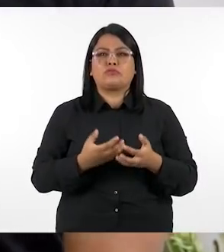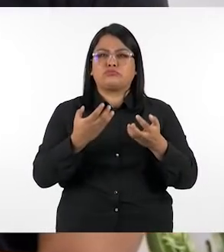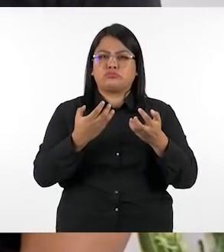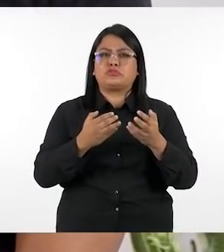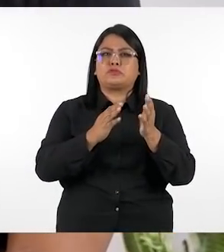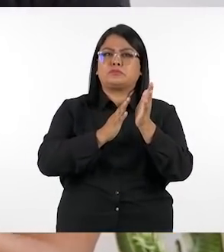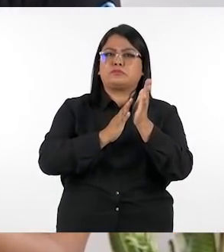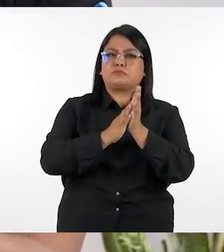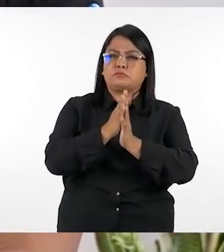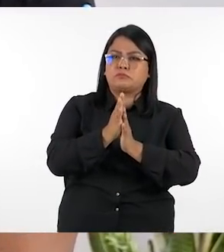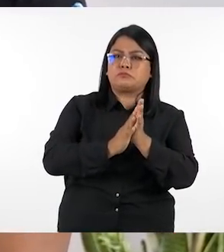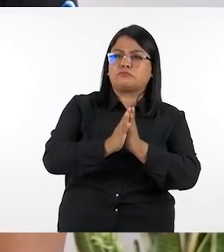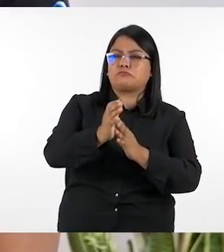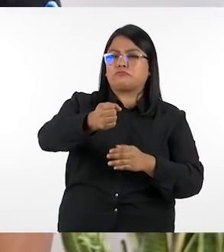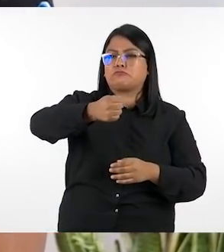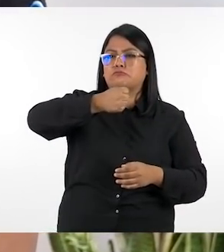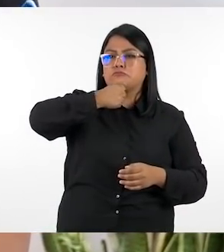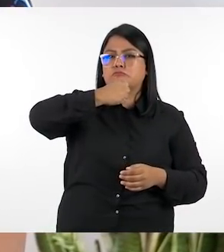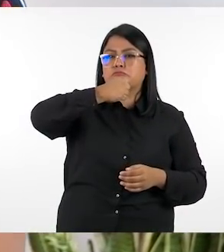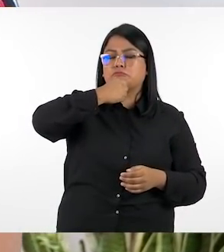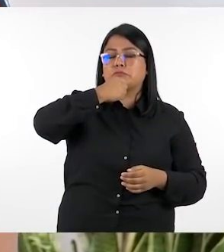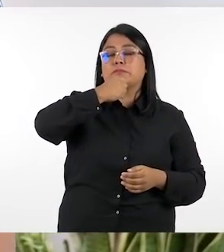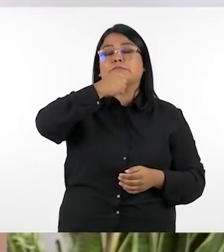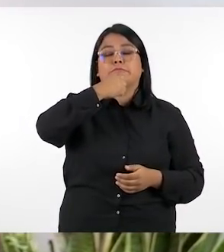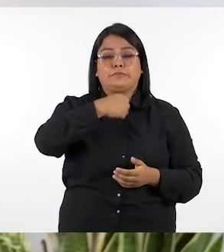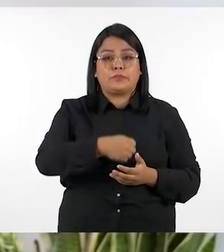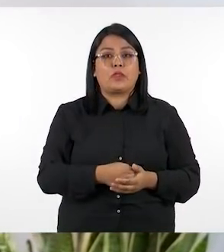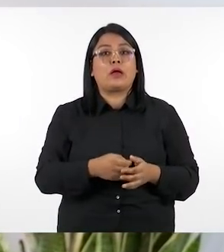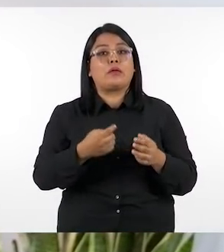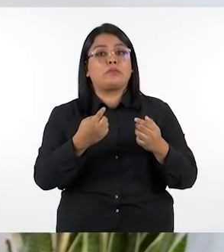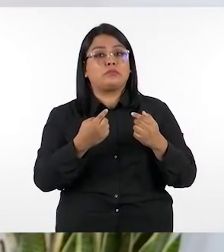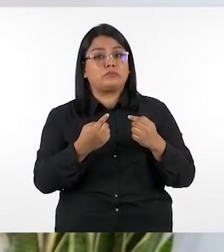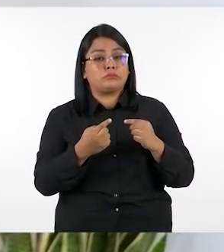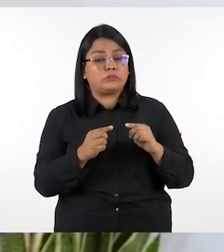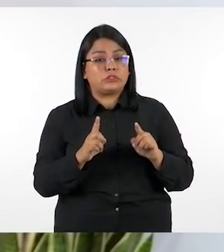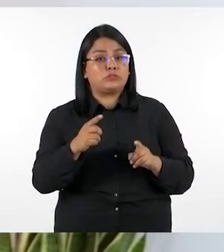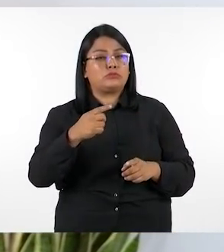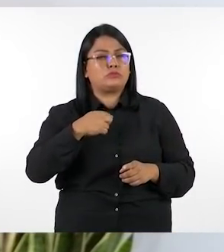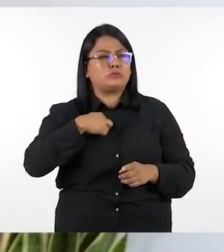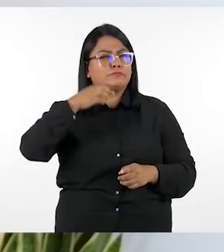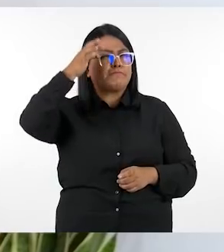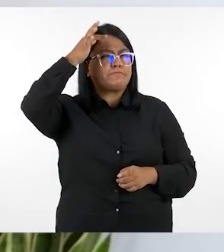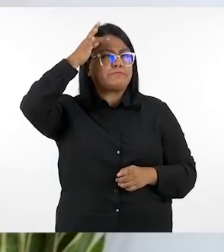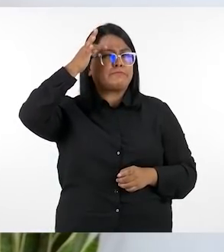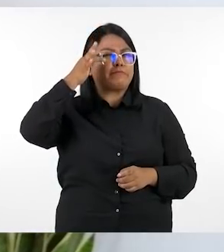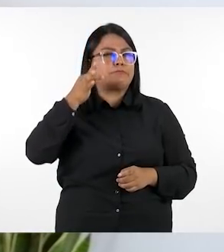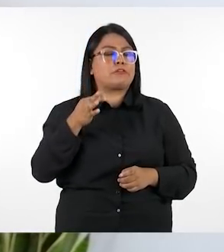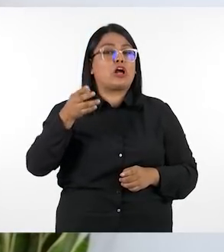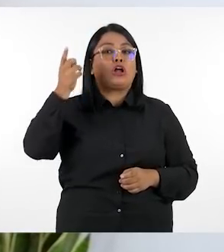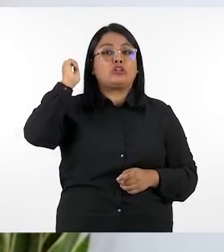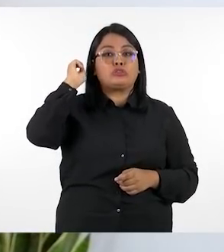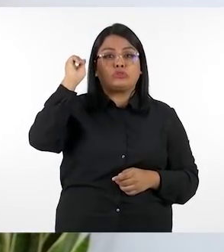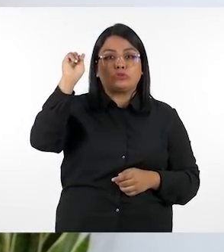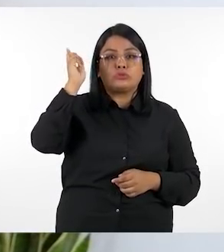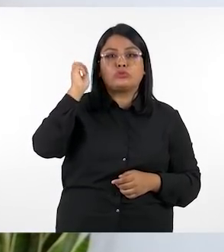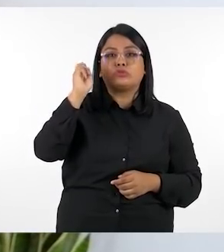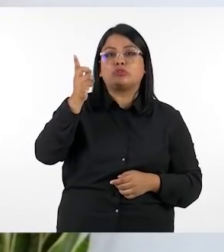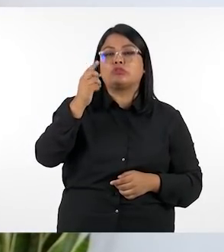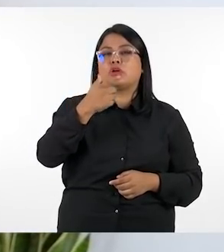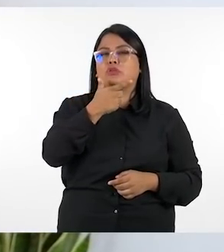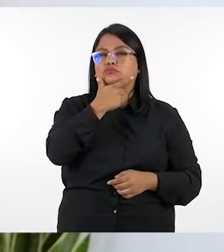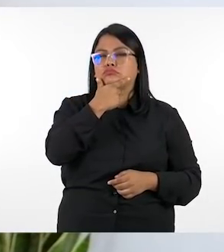me parece muy interesante toda esta información que acabas de mencionar alejandra pero yo creo que nuestros docentes se han de estar